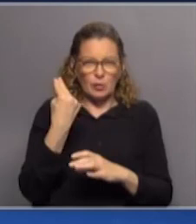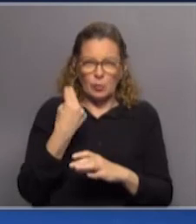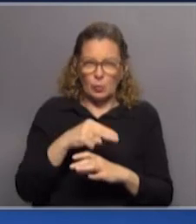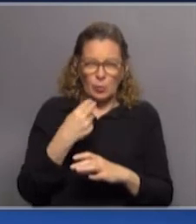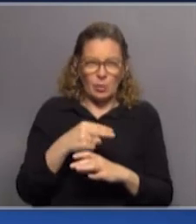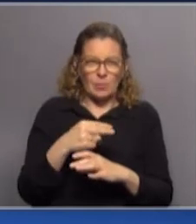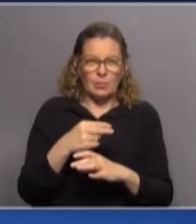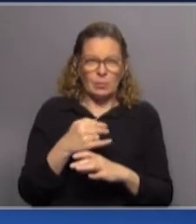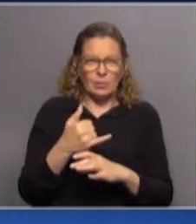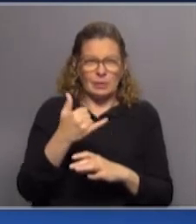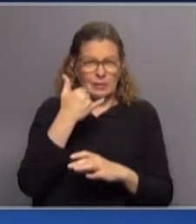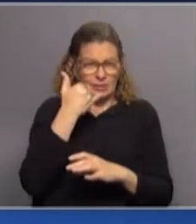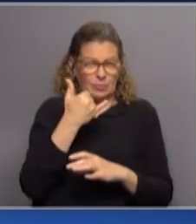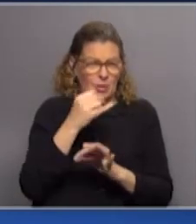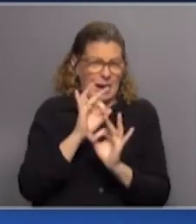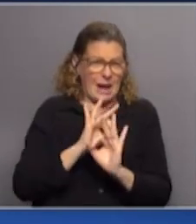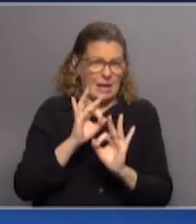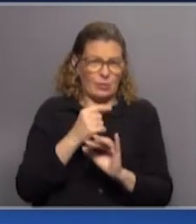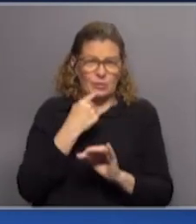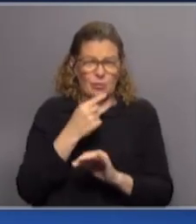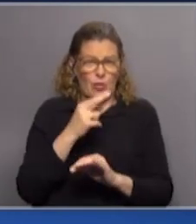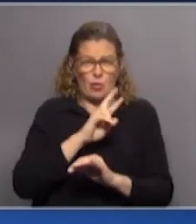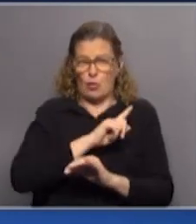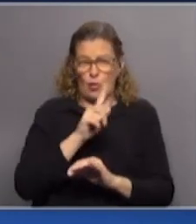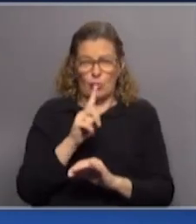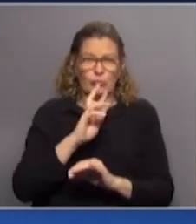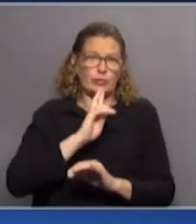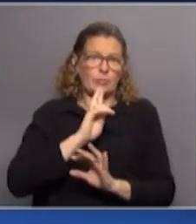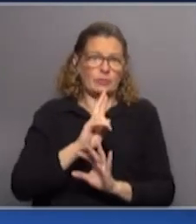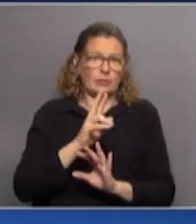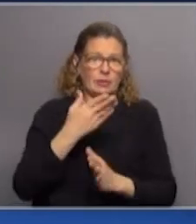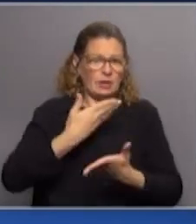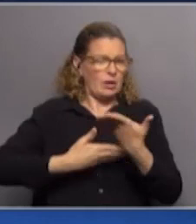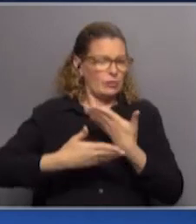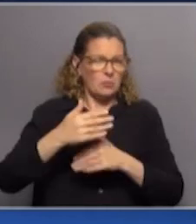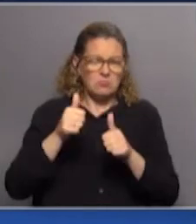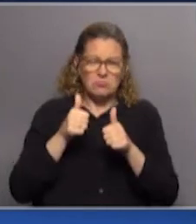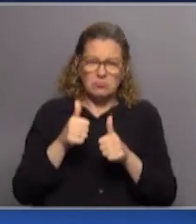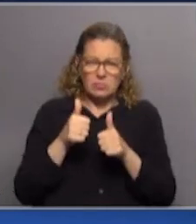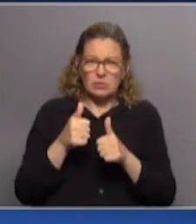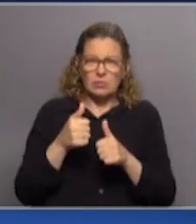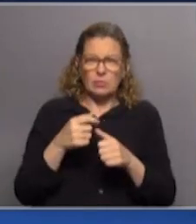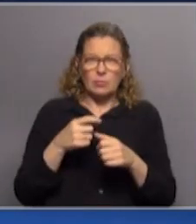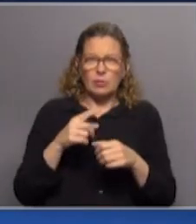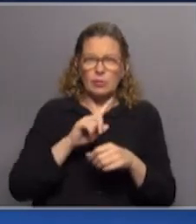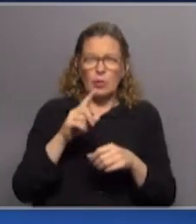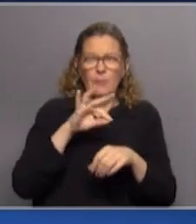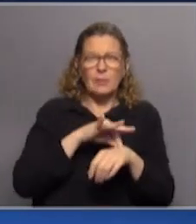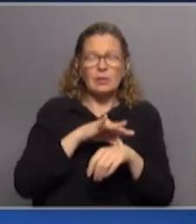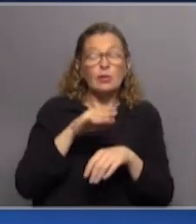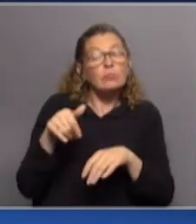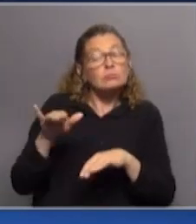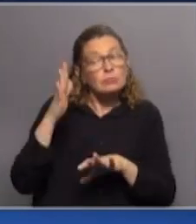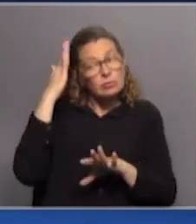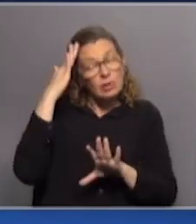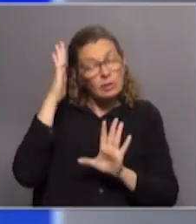hemos recibido una negativa, un no contestar o algo, esa es nuestra relación, la relación del gremio no médico, ellos sabrán.